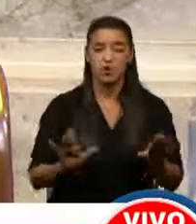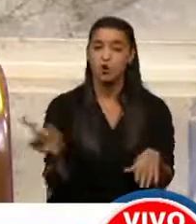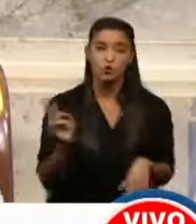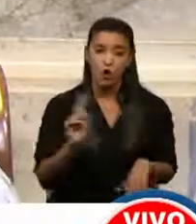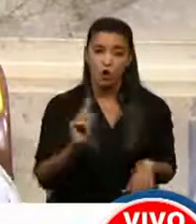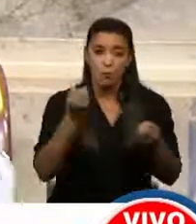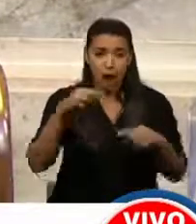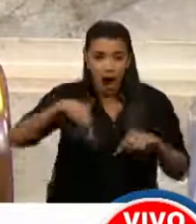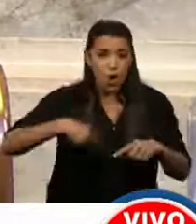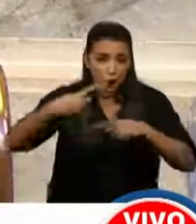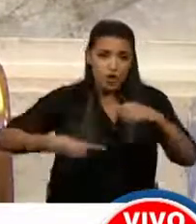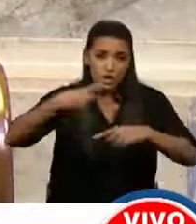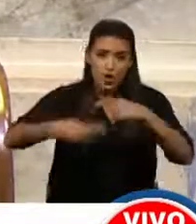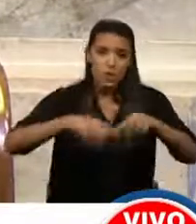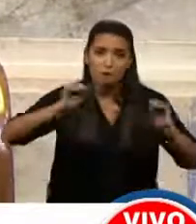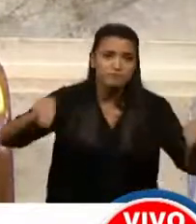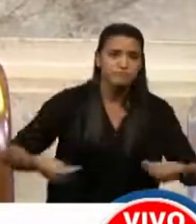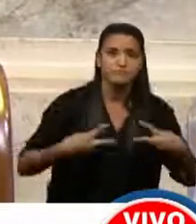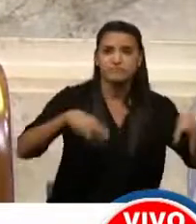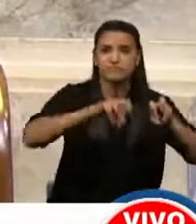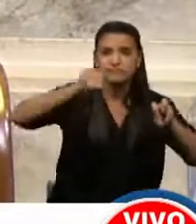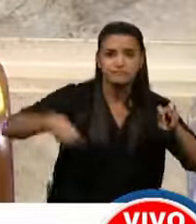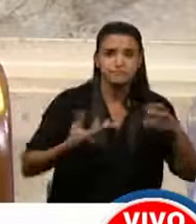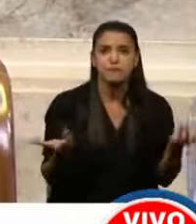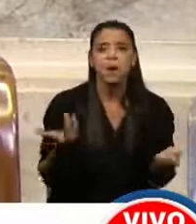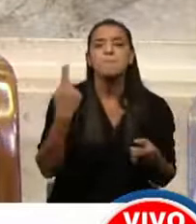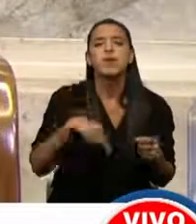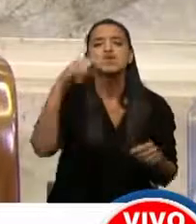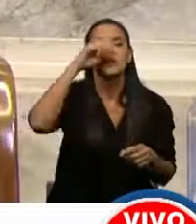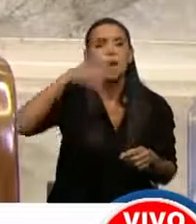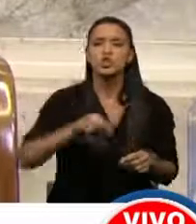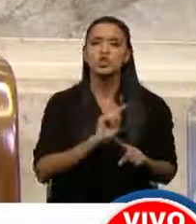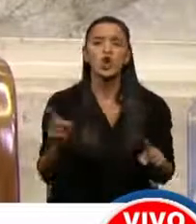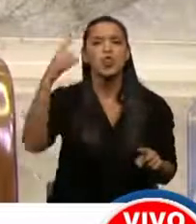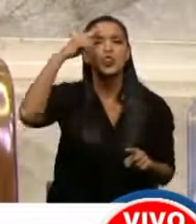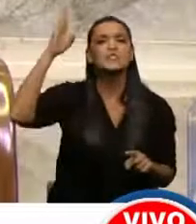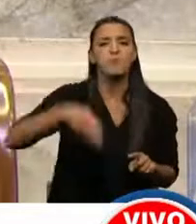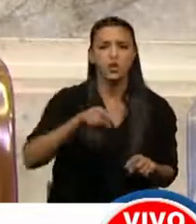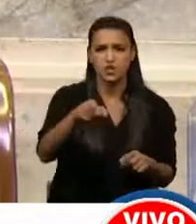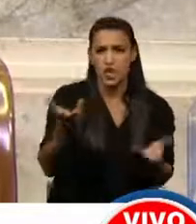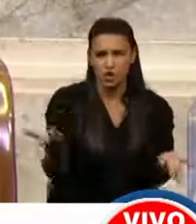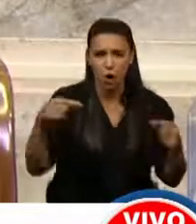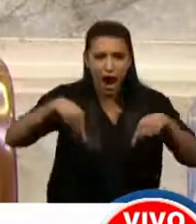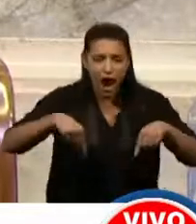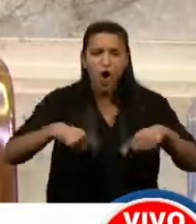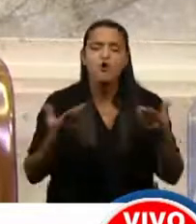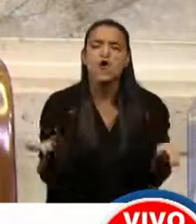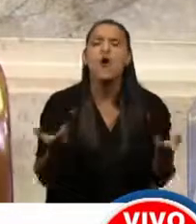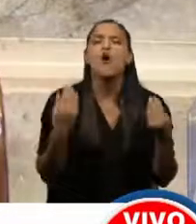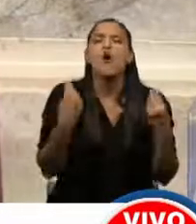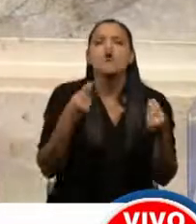porque ahora seguimos teniendo déficit fiscal. Pero no tenemos el 7%, tenemos el 10% de déficit fiscal. ¿Y cómo lo